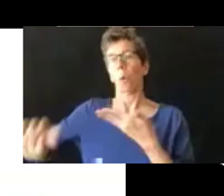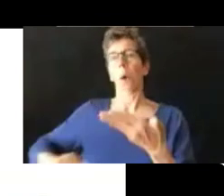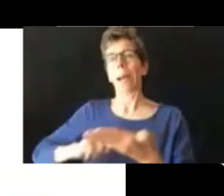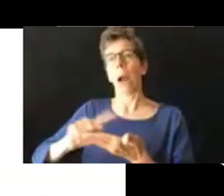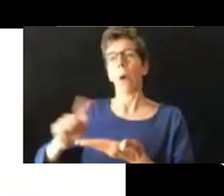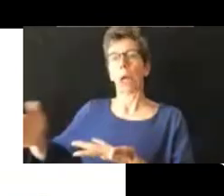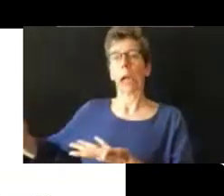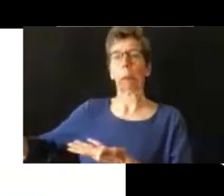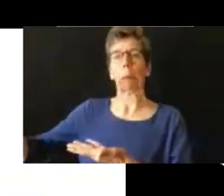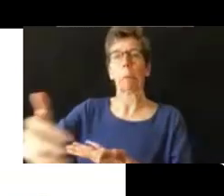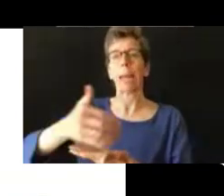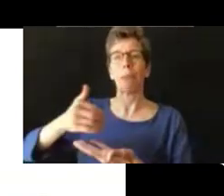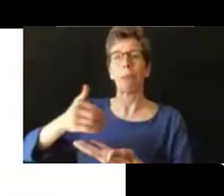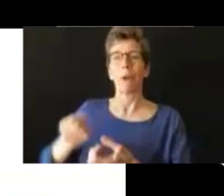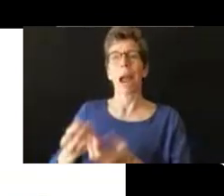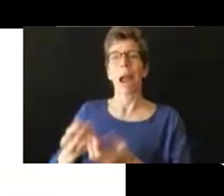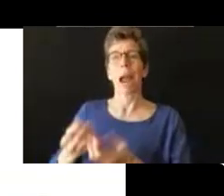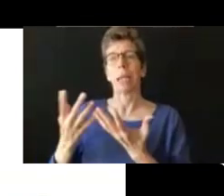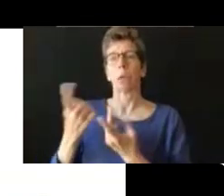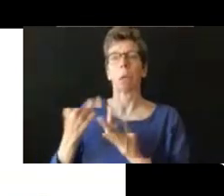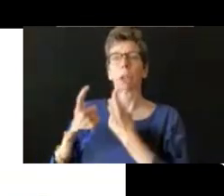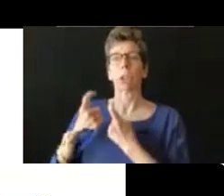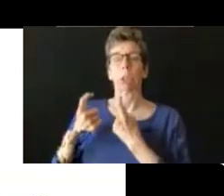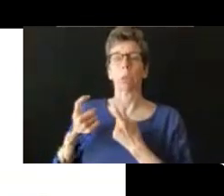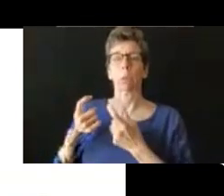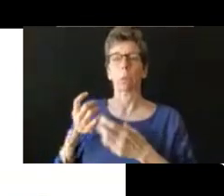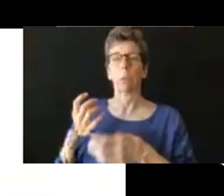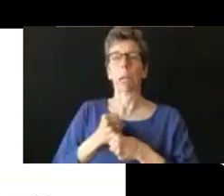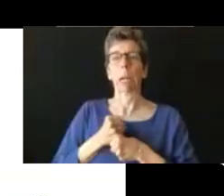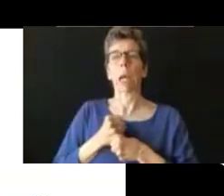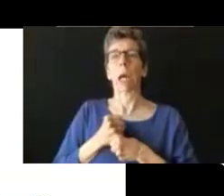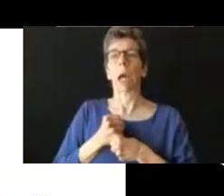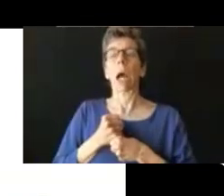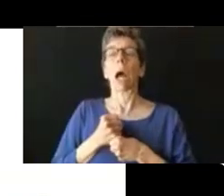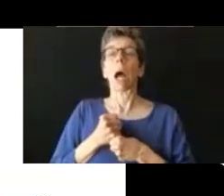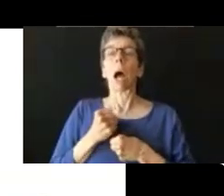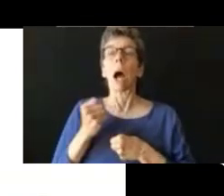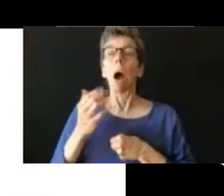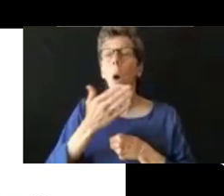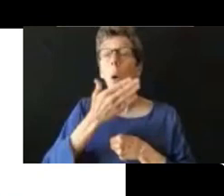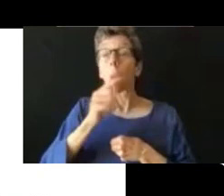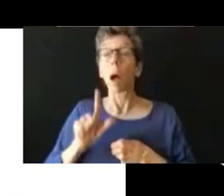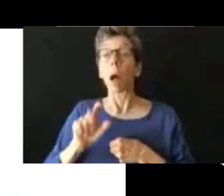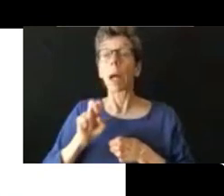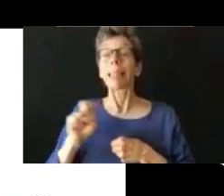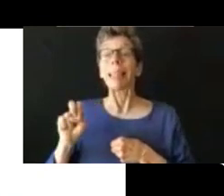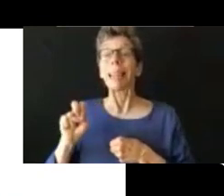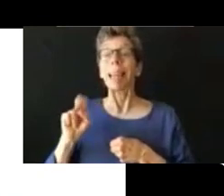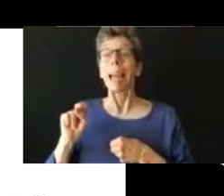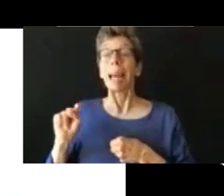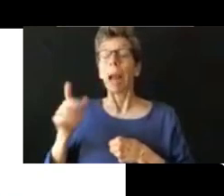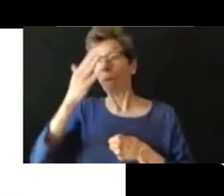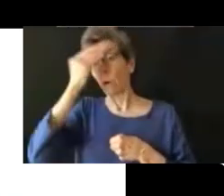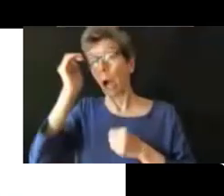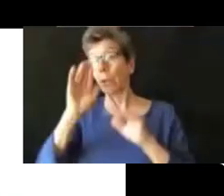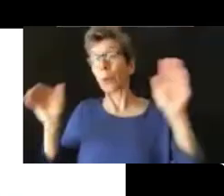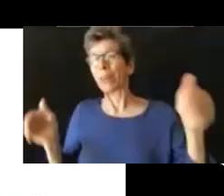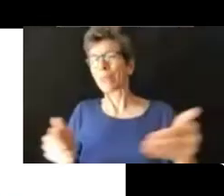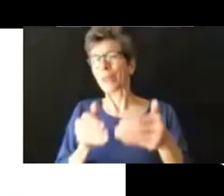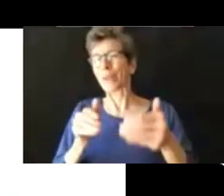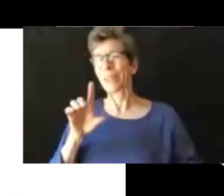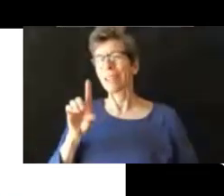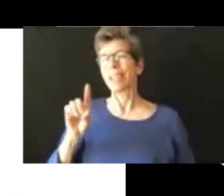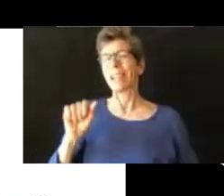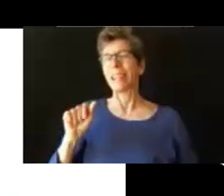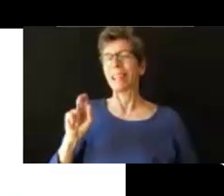mayor parte posible. También se me ocurrió cuando estaba presentando a los intérpretes. También tengo que presentar a Daniel Edinger, que también es